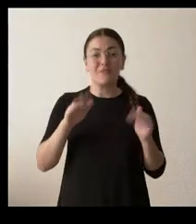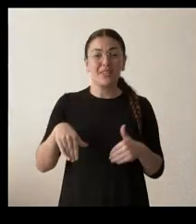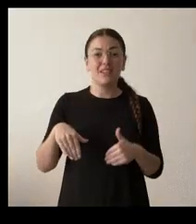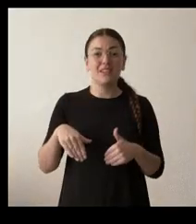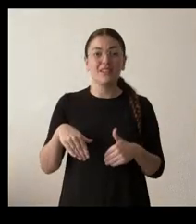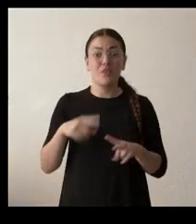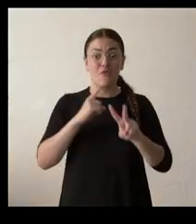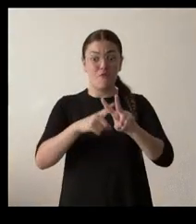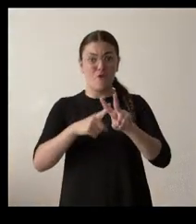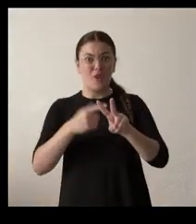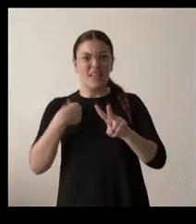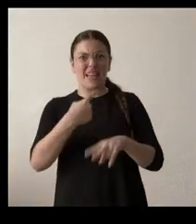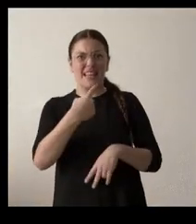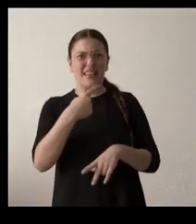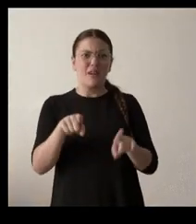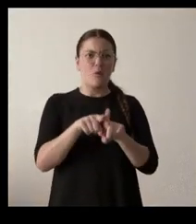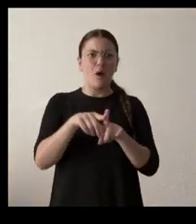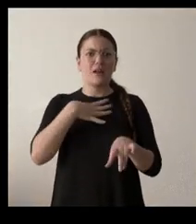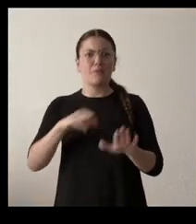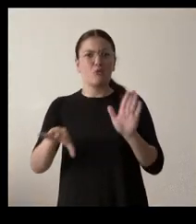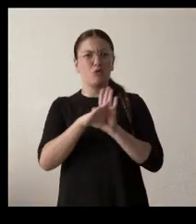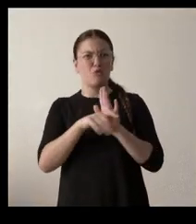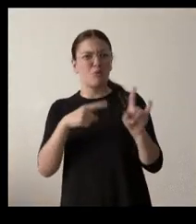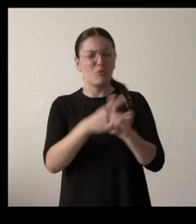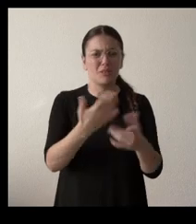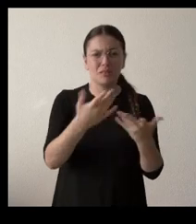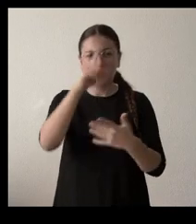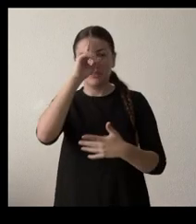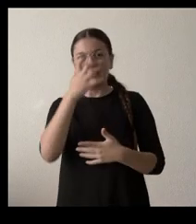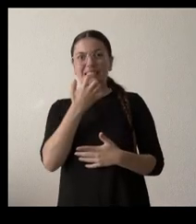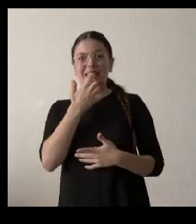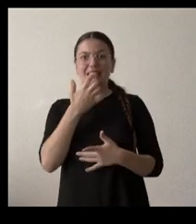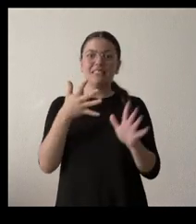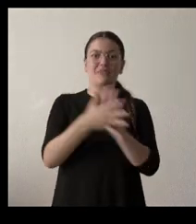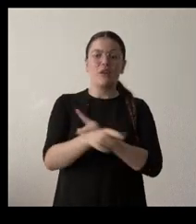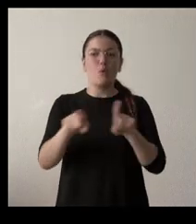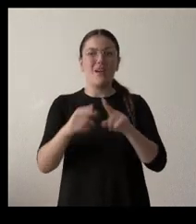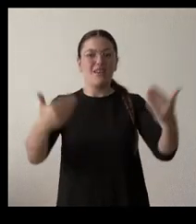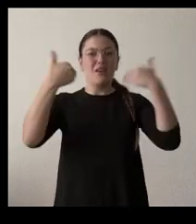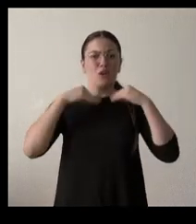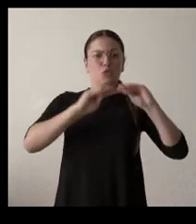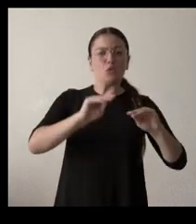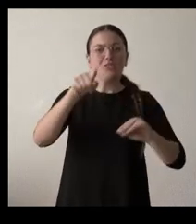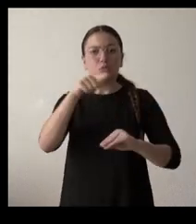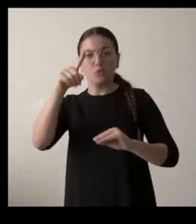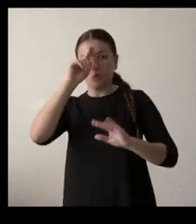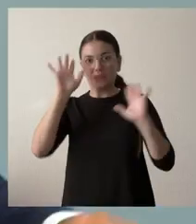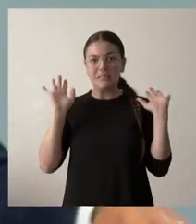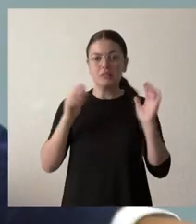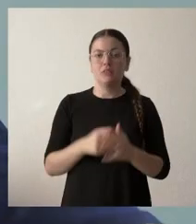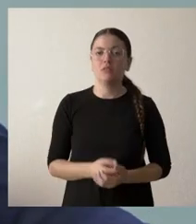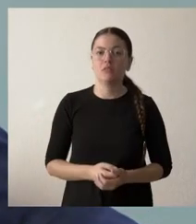parte de Vox hablaba ya de visos de inconstitucionalidad, al final es una cuestión de si se invaden o no competencias, parece, no sé si hay alguna decisión en ese sentido.